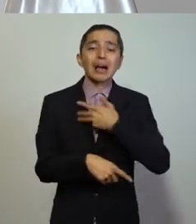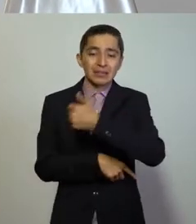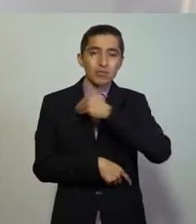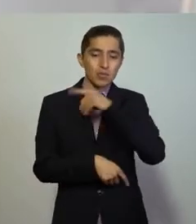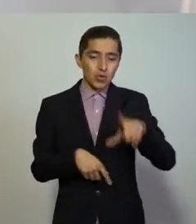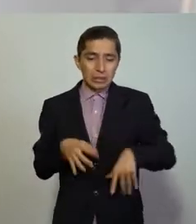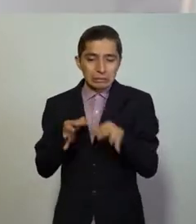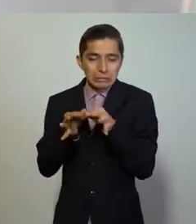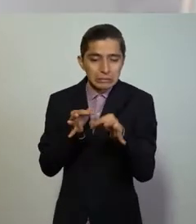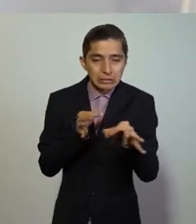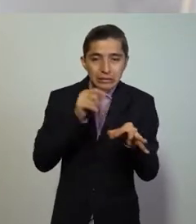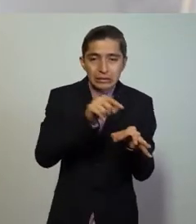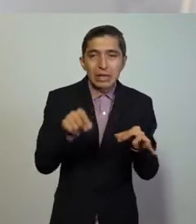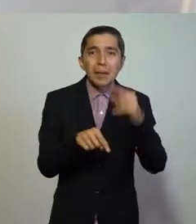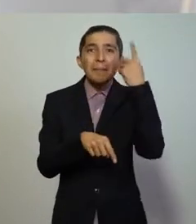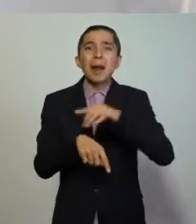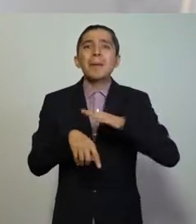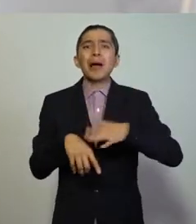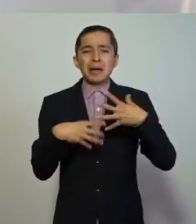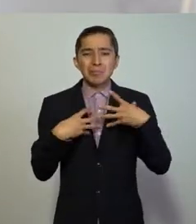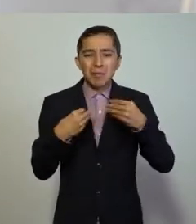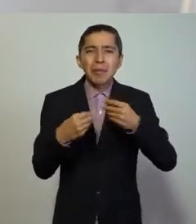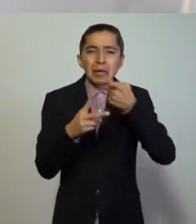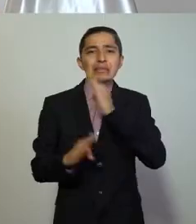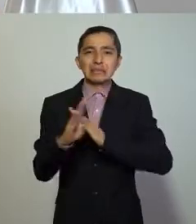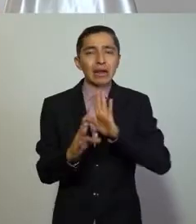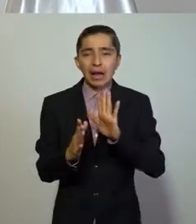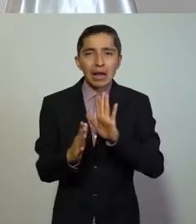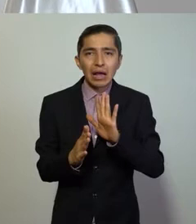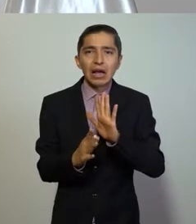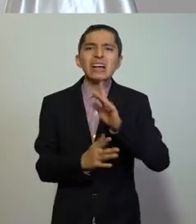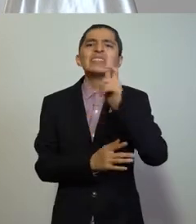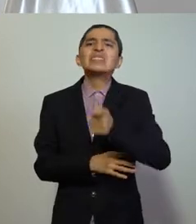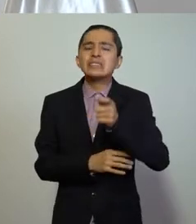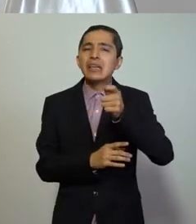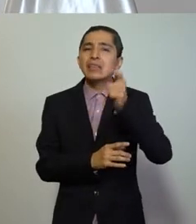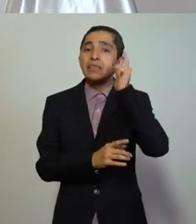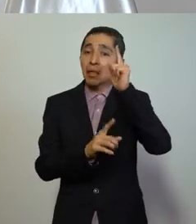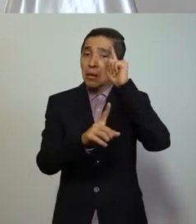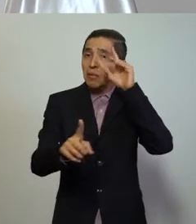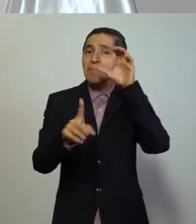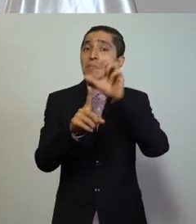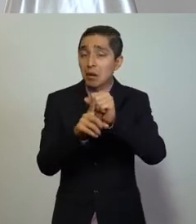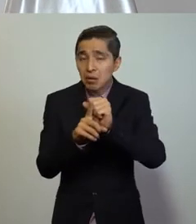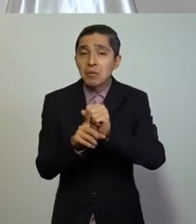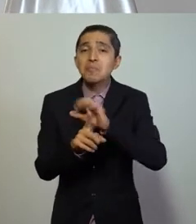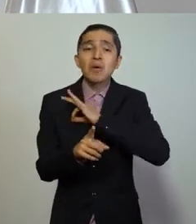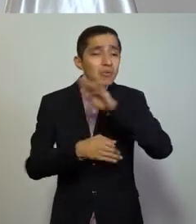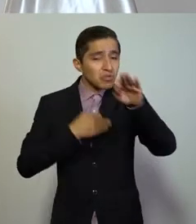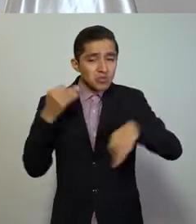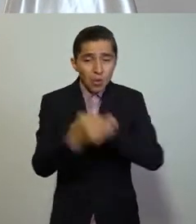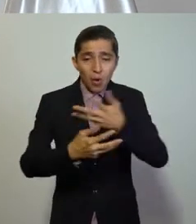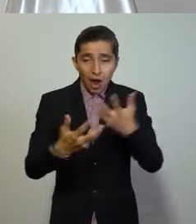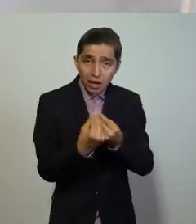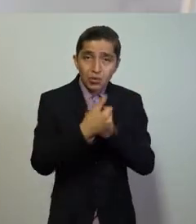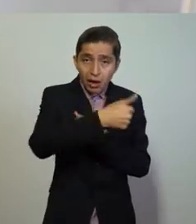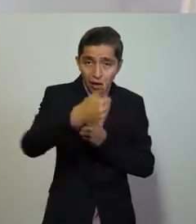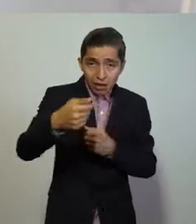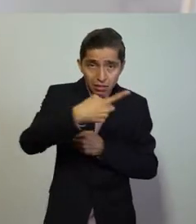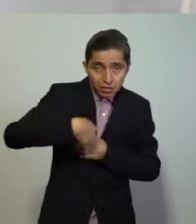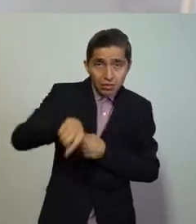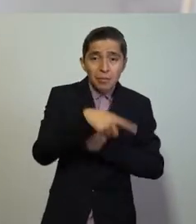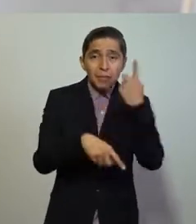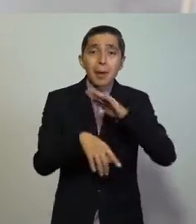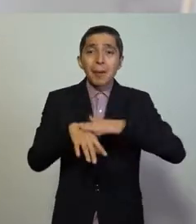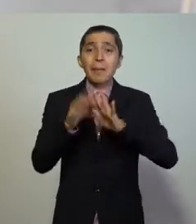municipios para que no afectemos más la economía. El éxito dependerá de lo que hagamos cada uno de nosotros para